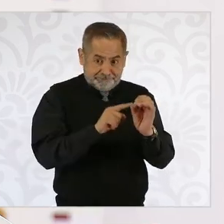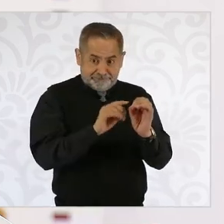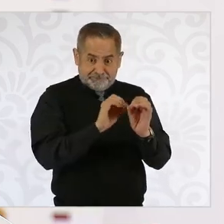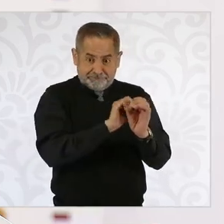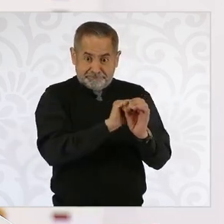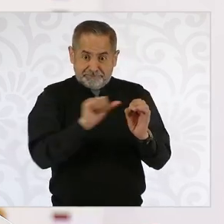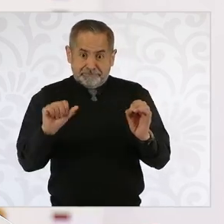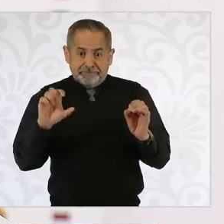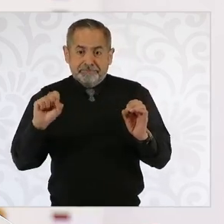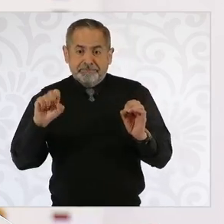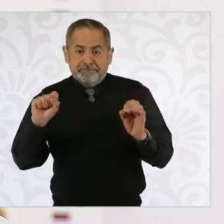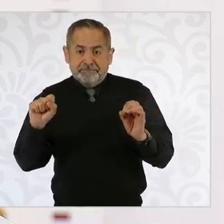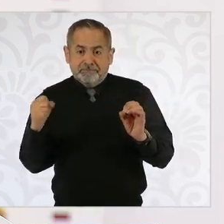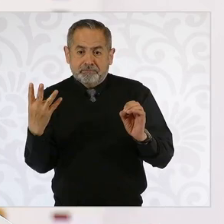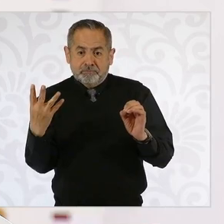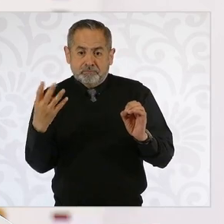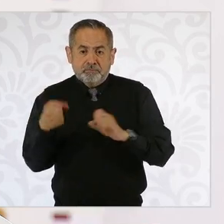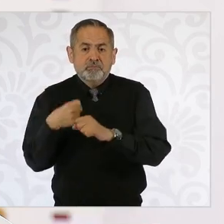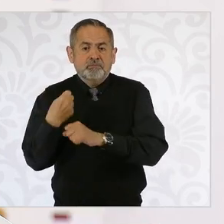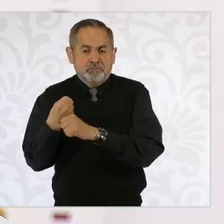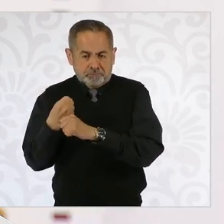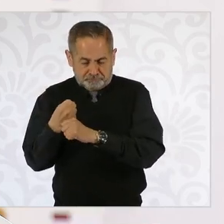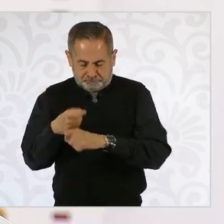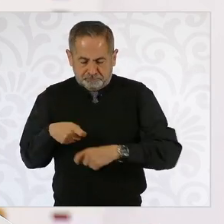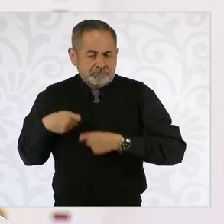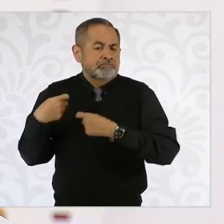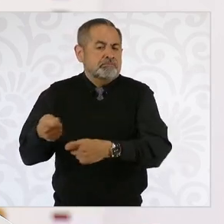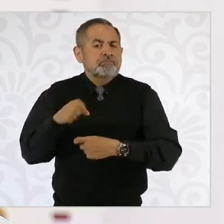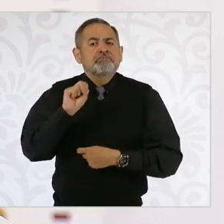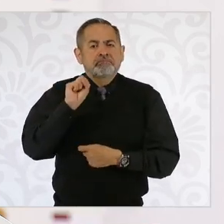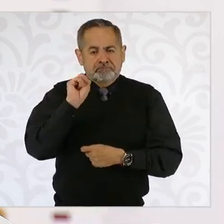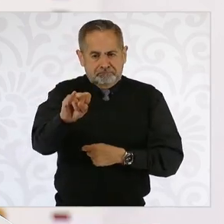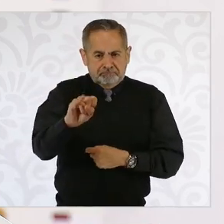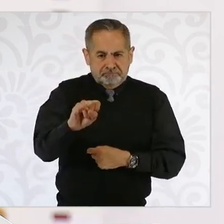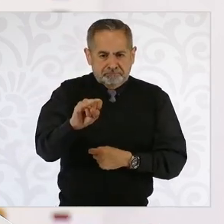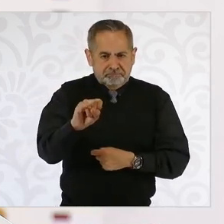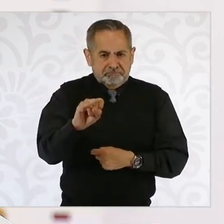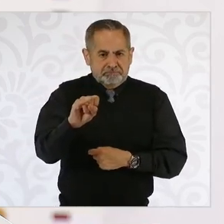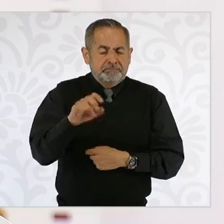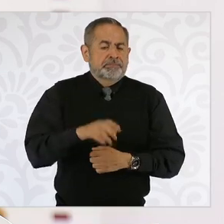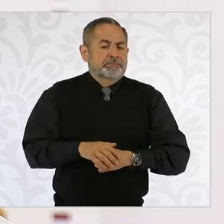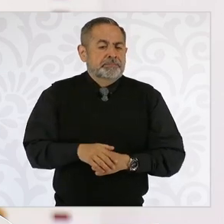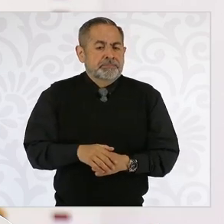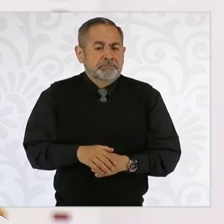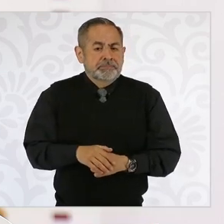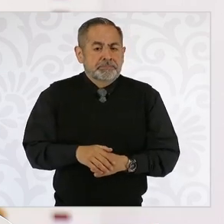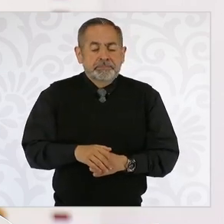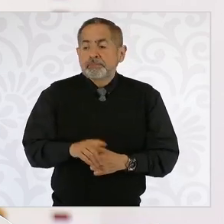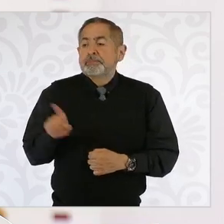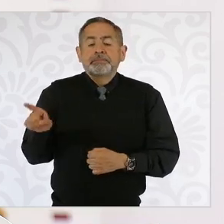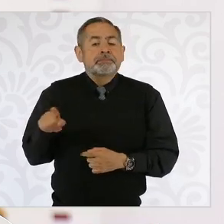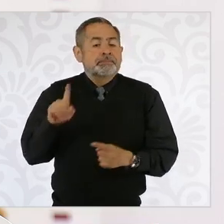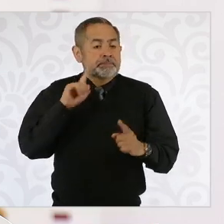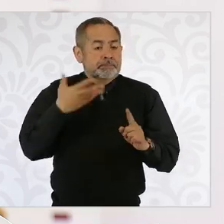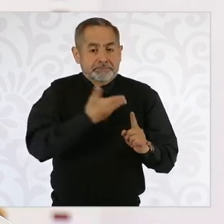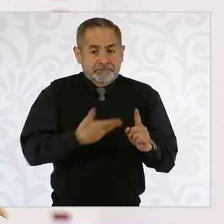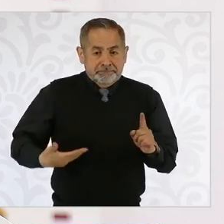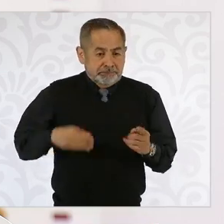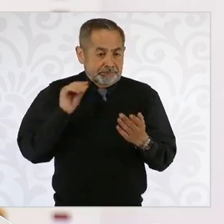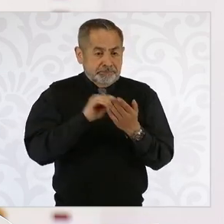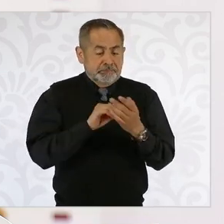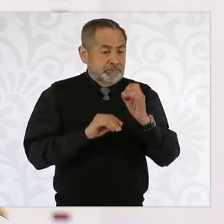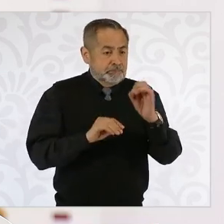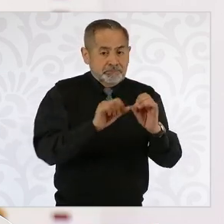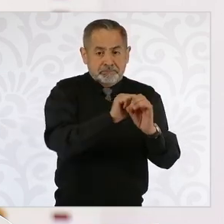los 64 años. Es justo lo que se plantea. El presidente estableció la pensión de cero a